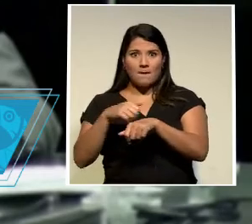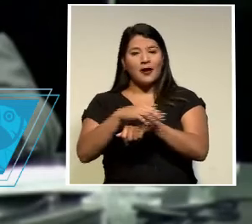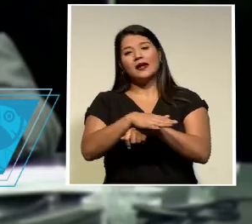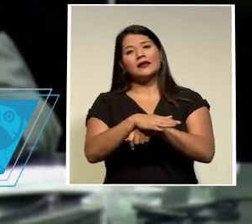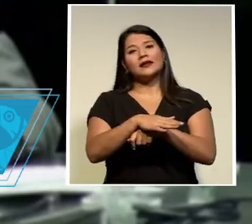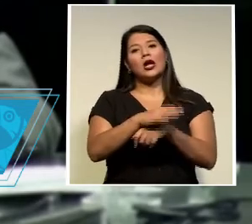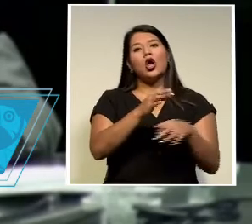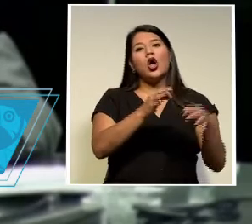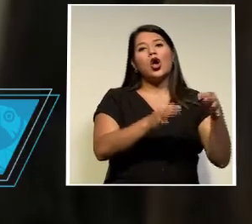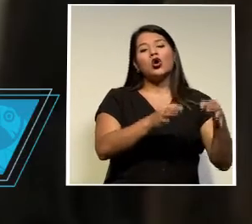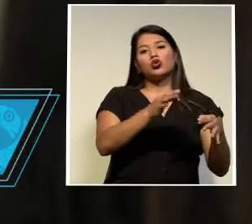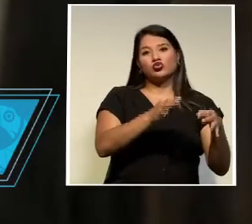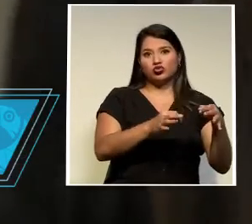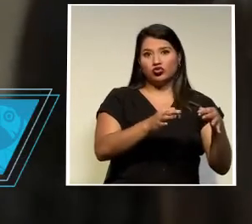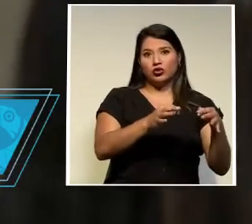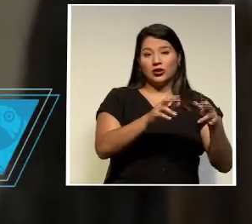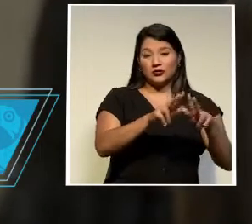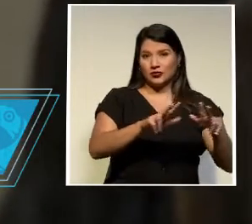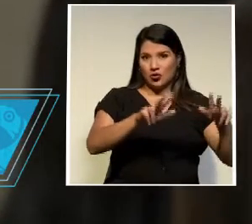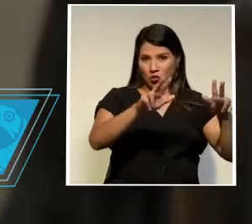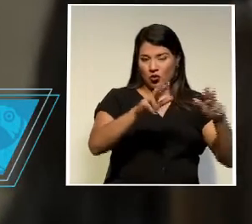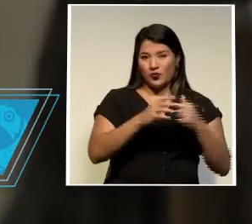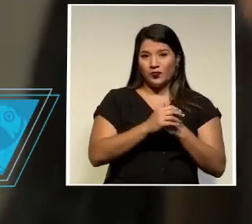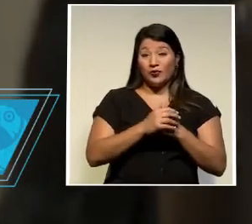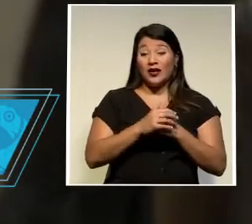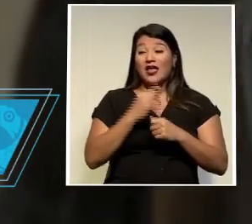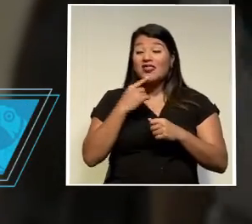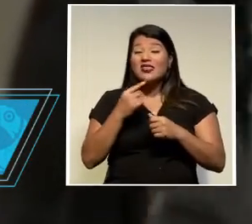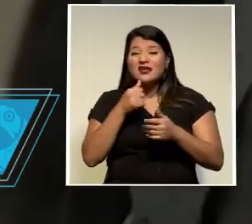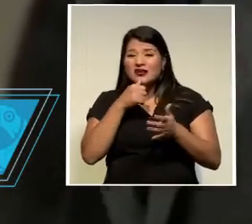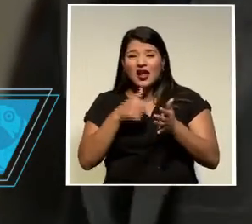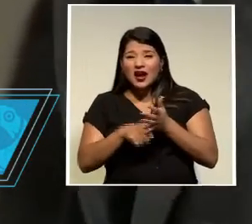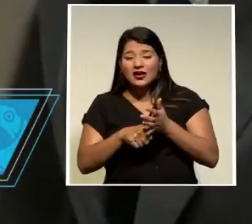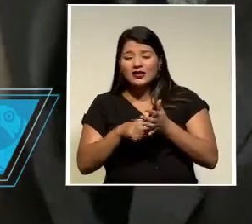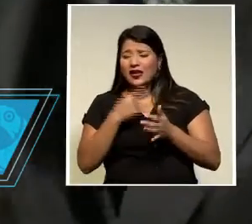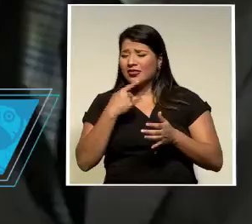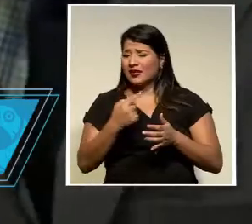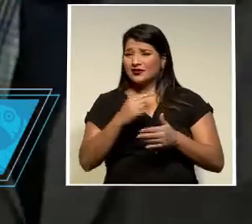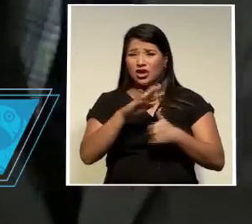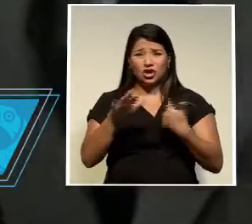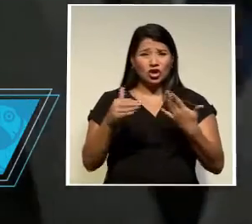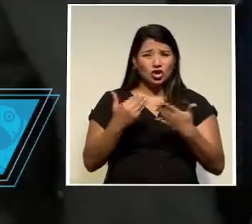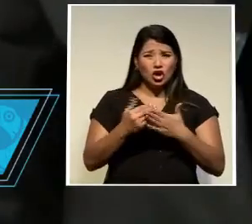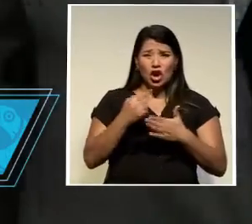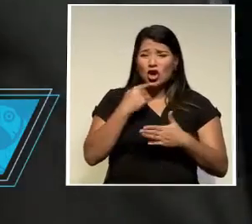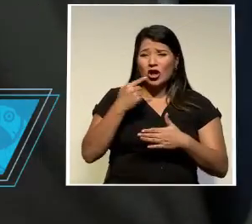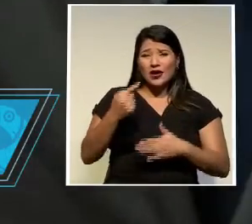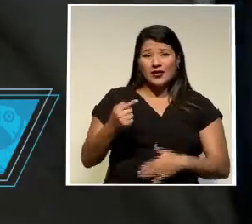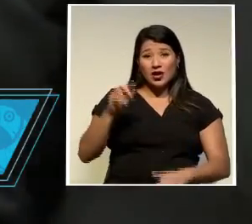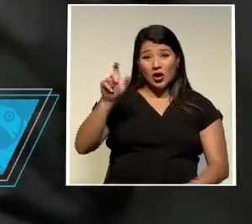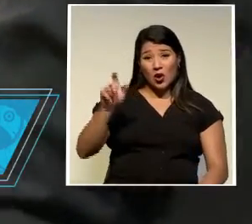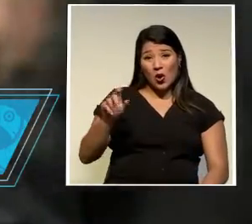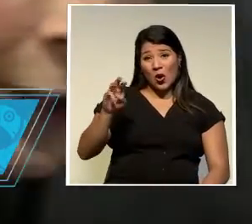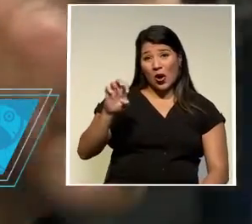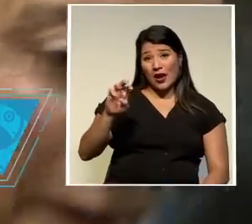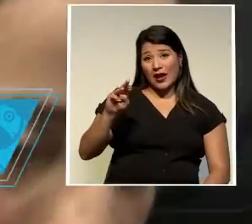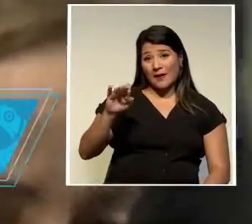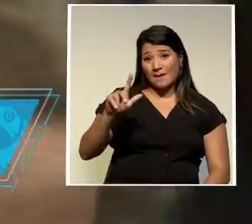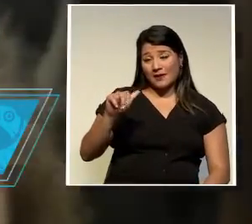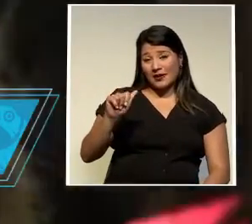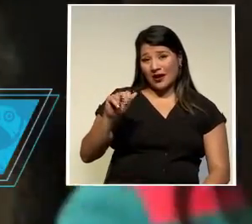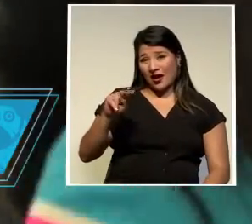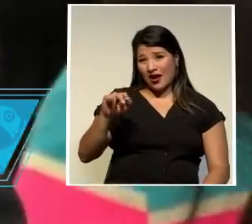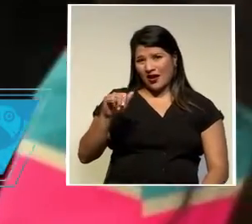sobre la independencia de los magistrados y abogados ella rechazó todo lo que Emilia Navas ex fiscal general había dicho sobre supuestas amenazas